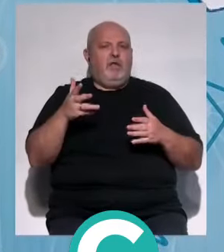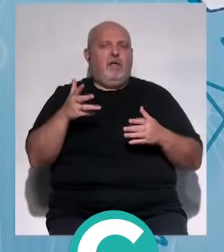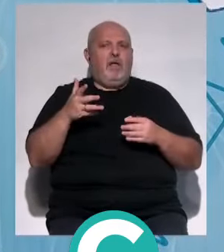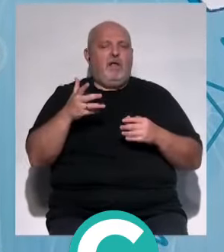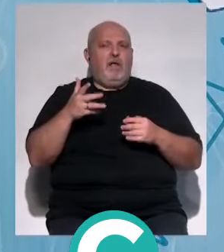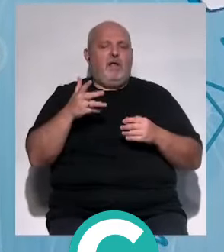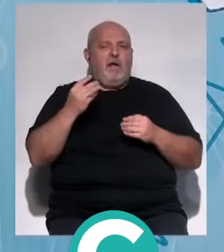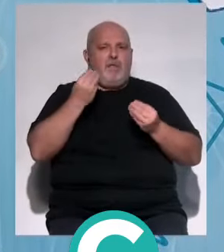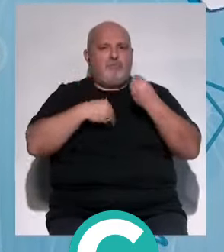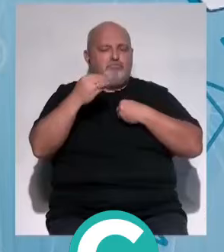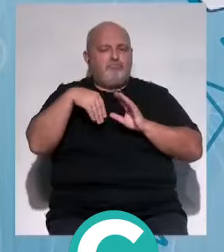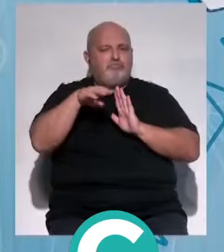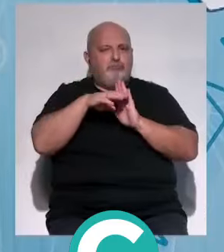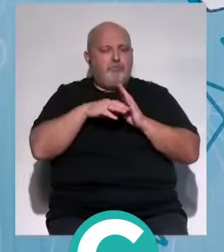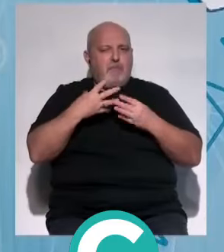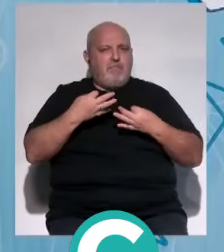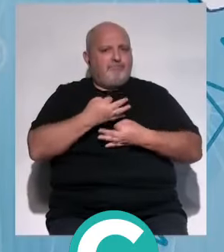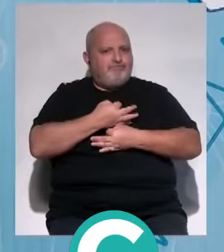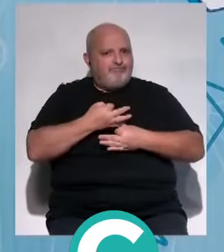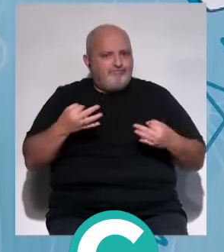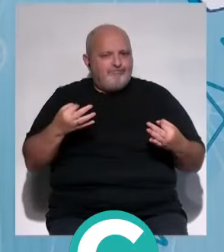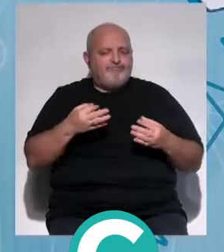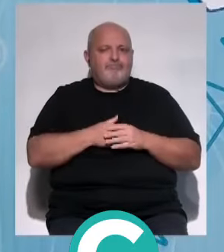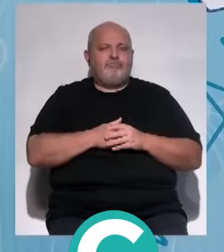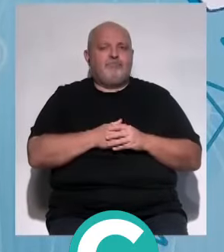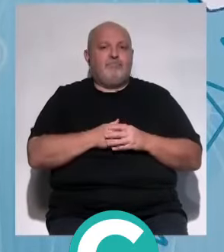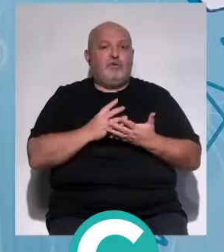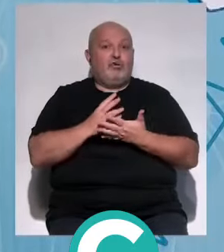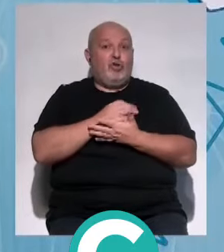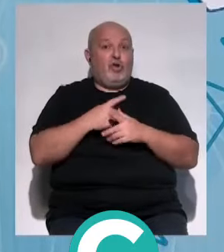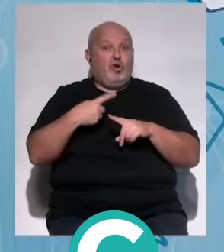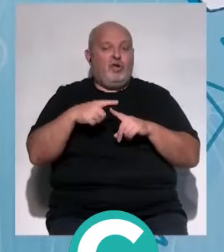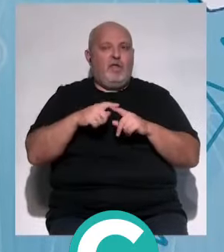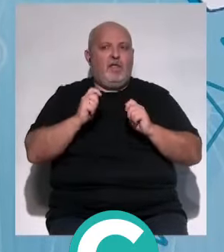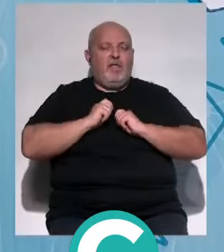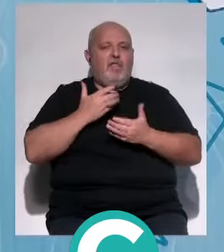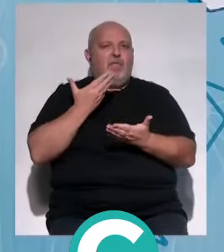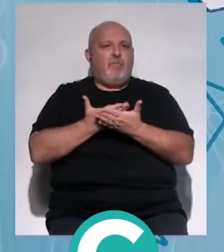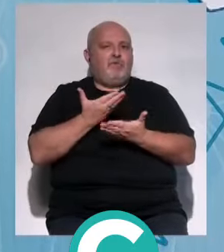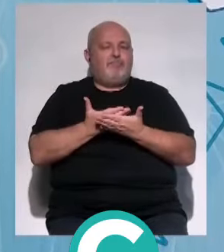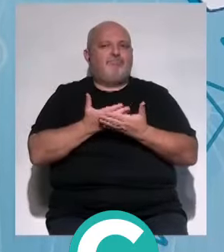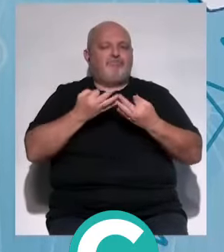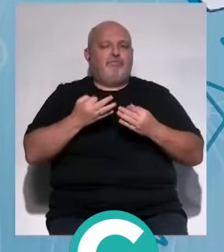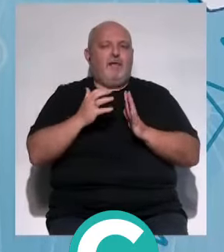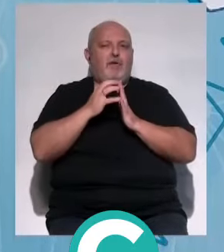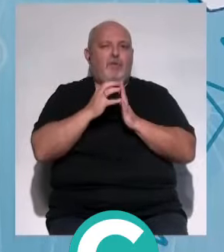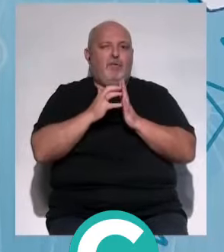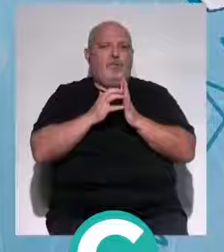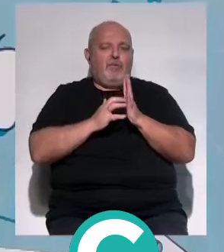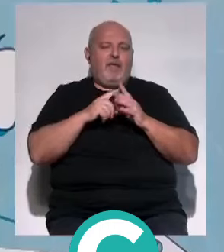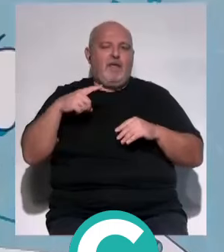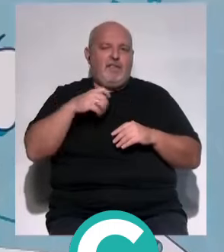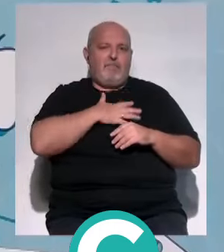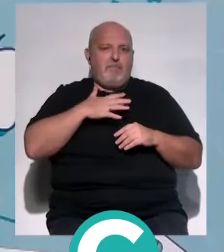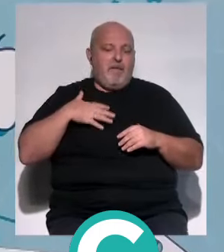que hay que alimentarse de forma adecuada. Todas esas cosas están demostradas que reducen la aparición del